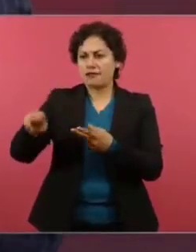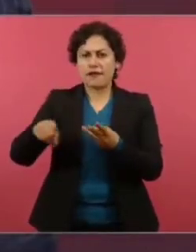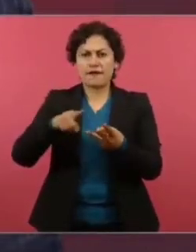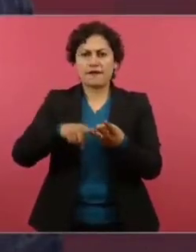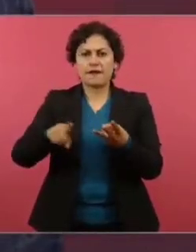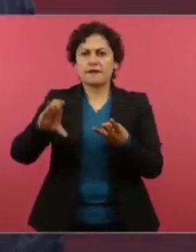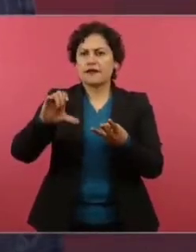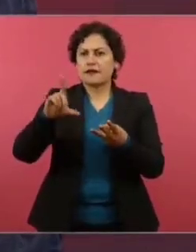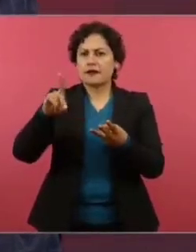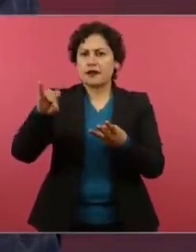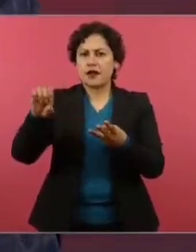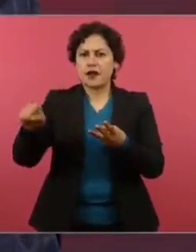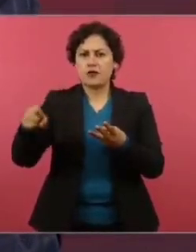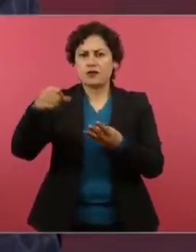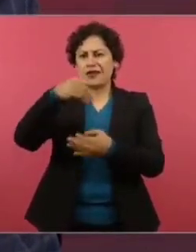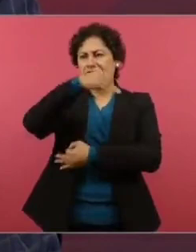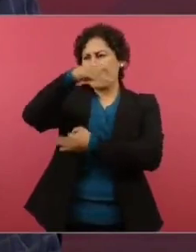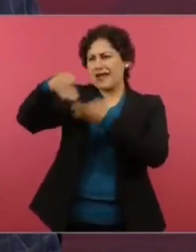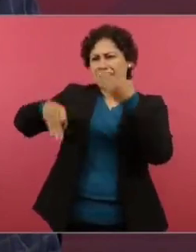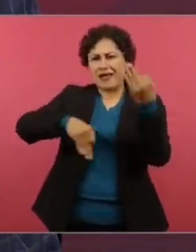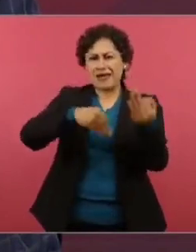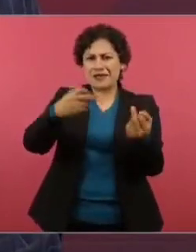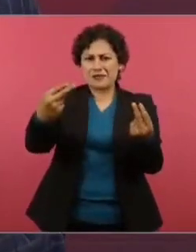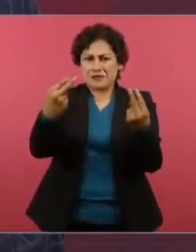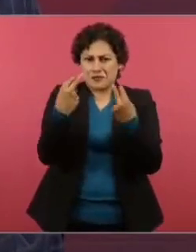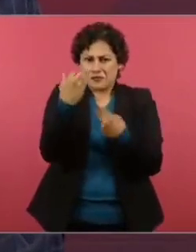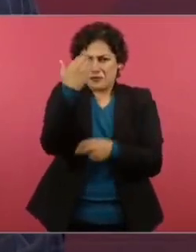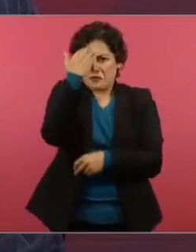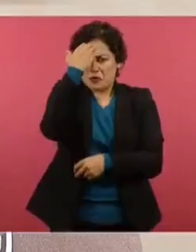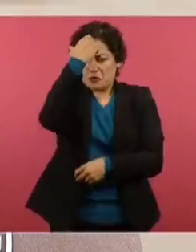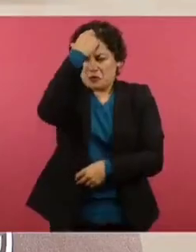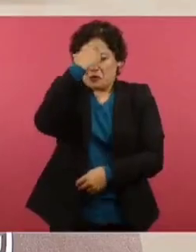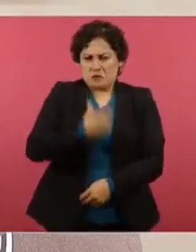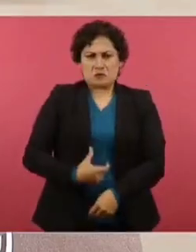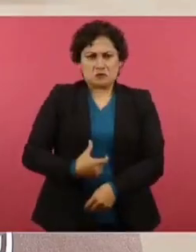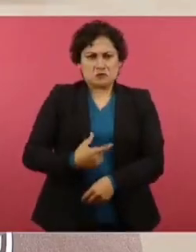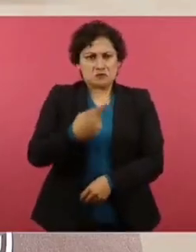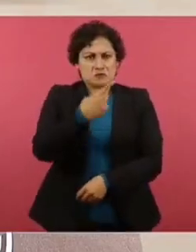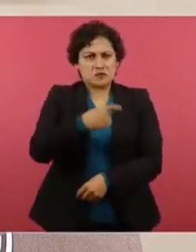perfectamente,